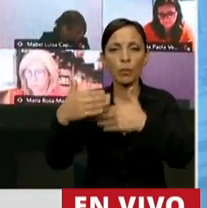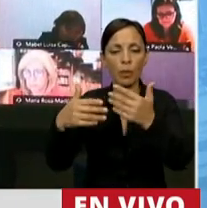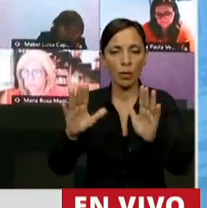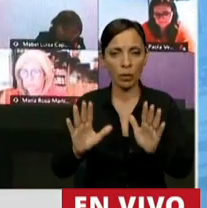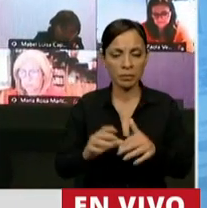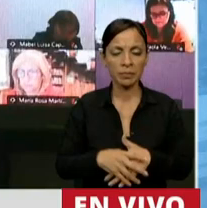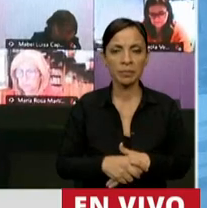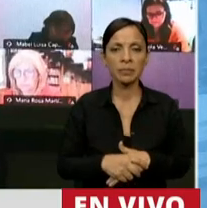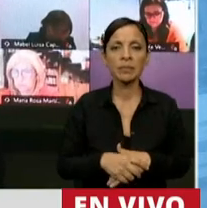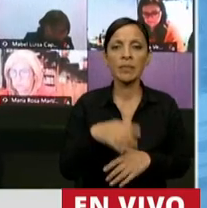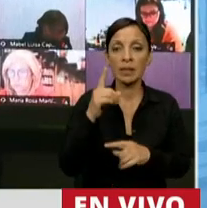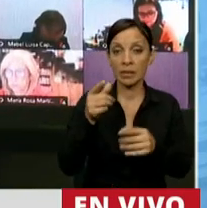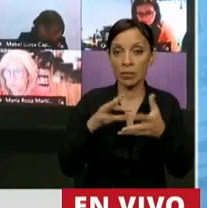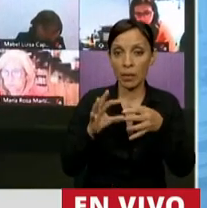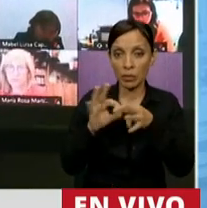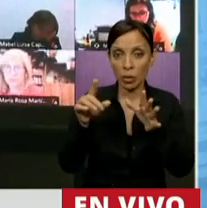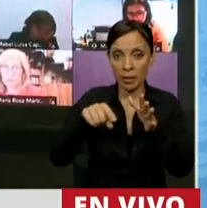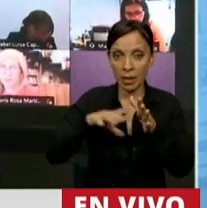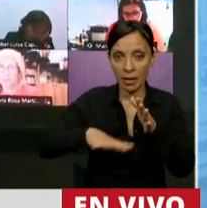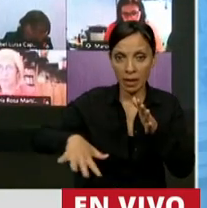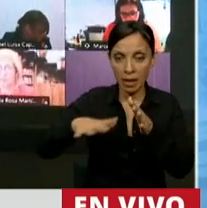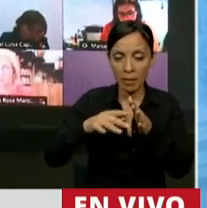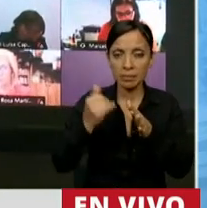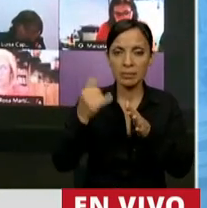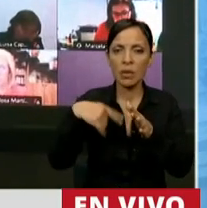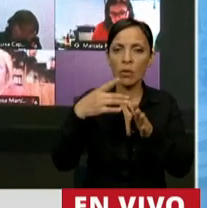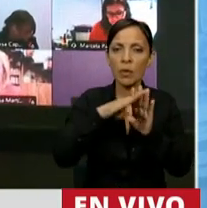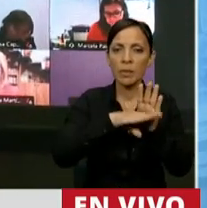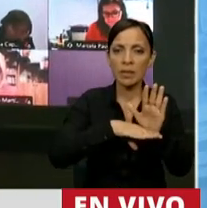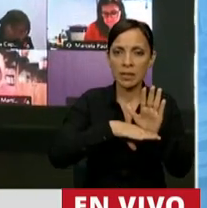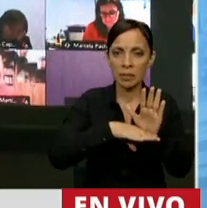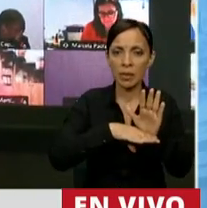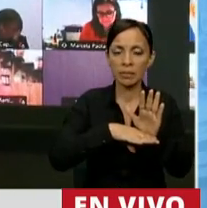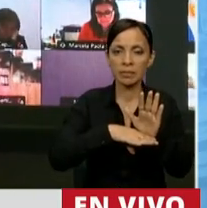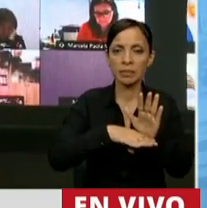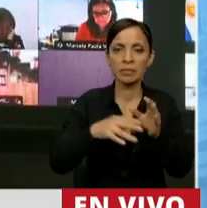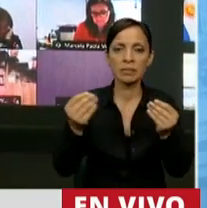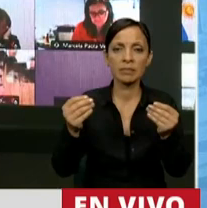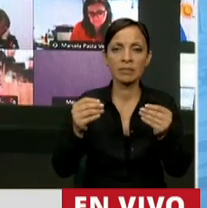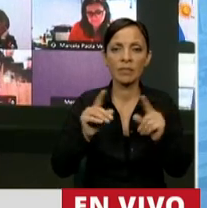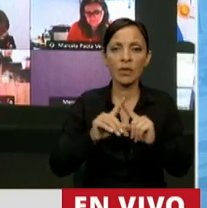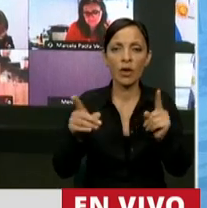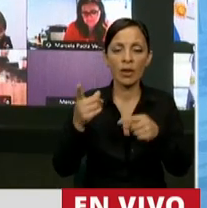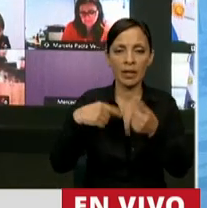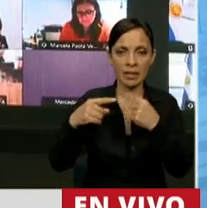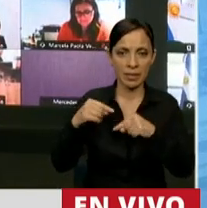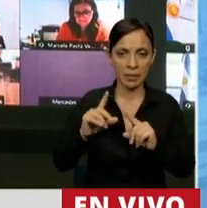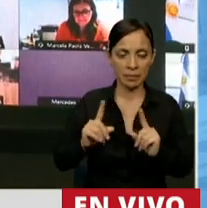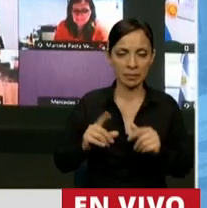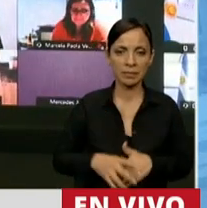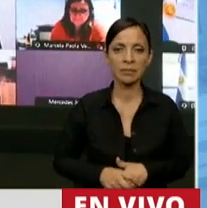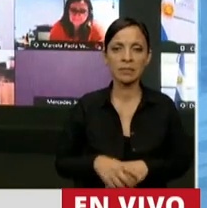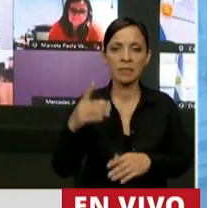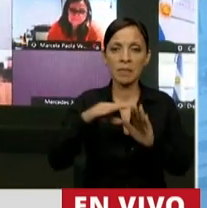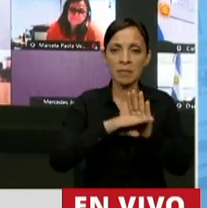tenía y tiene otro principio, que es el de no regresividad, que es un principio que